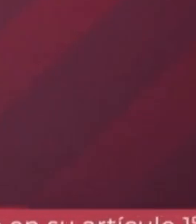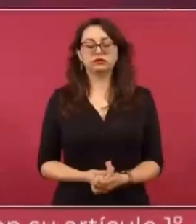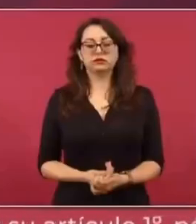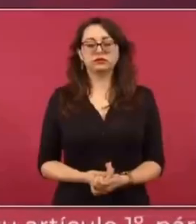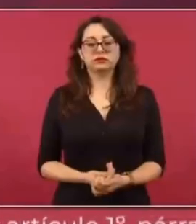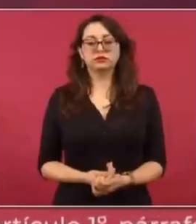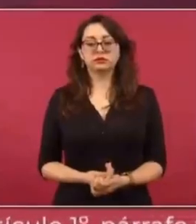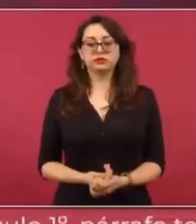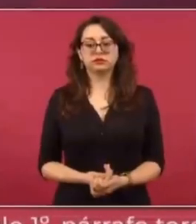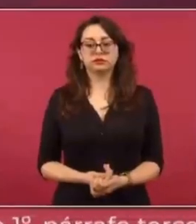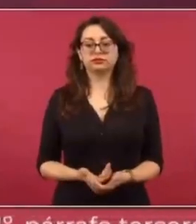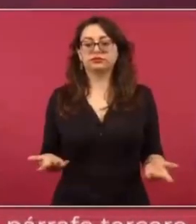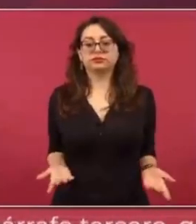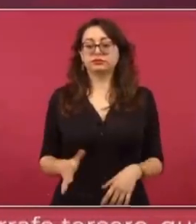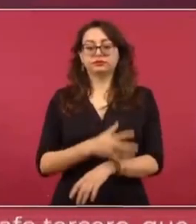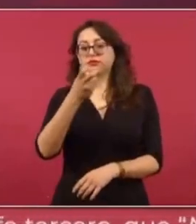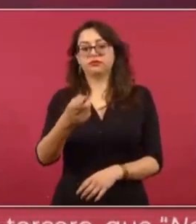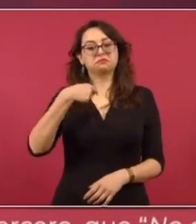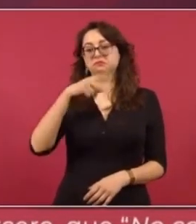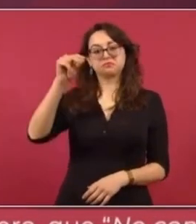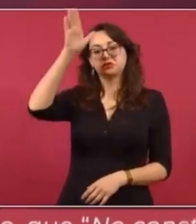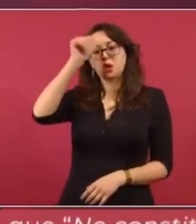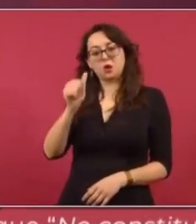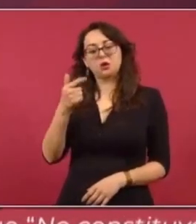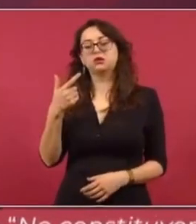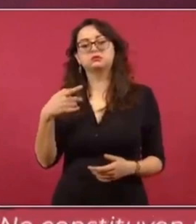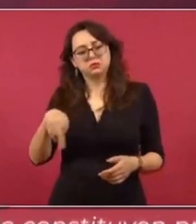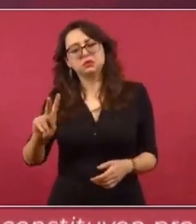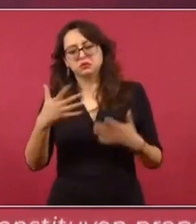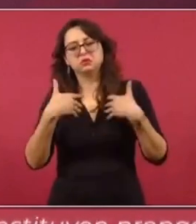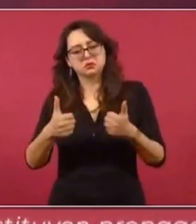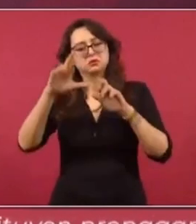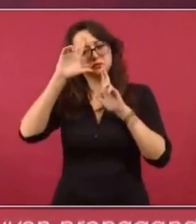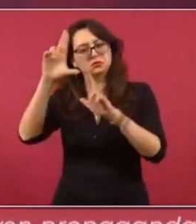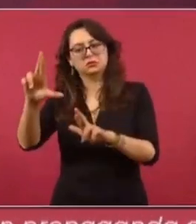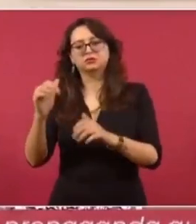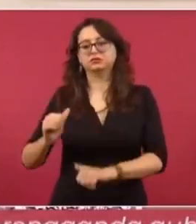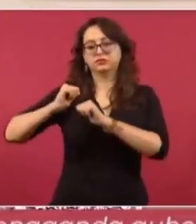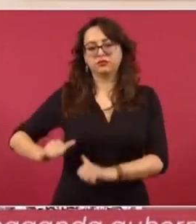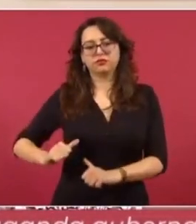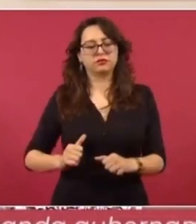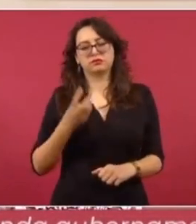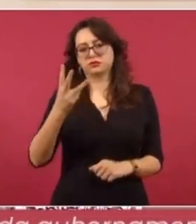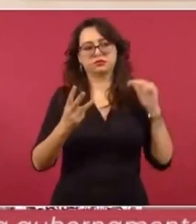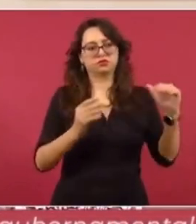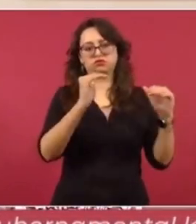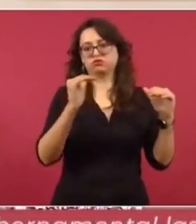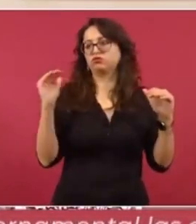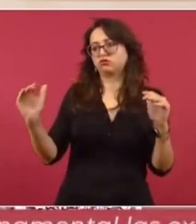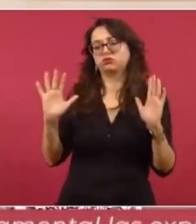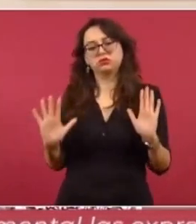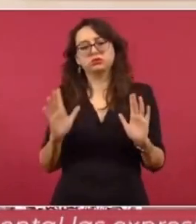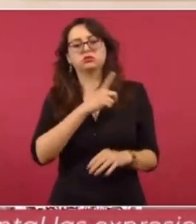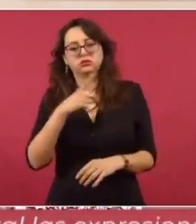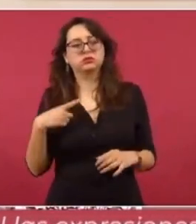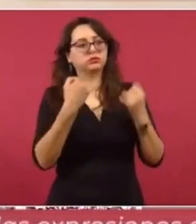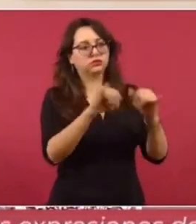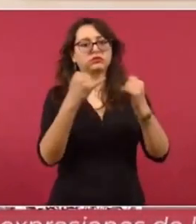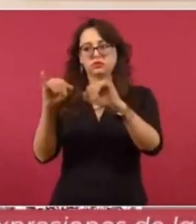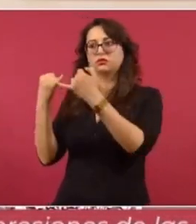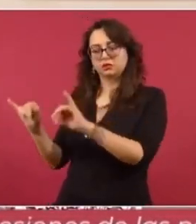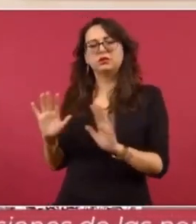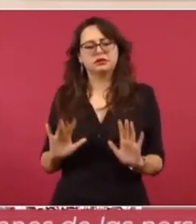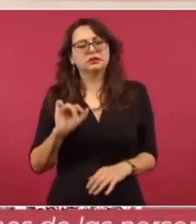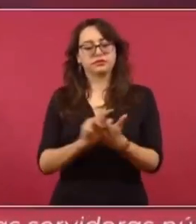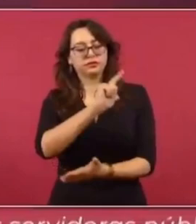y del equilibrio que debe de haber. Pero había una reforma para controlar los gastos de publicidad en los gobiernos estatales